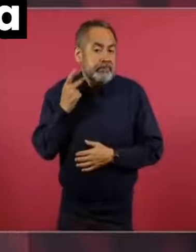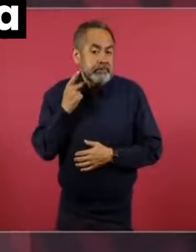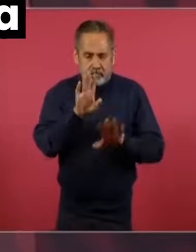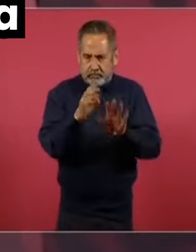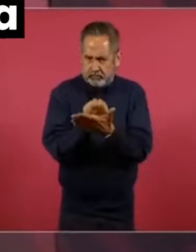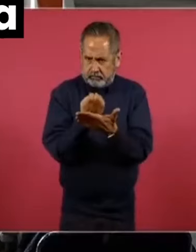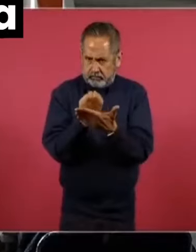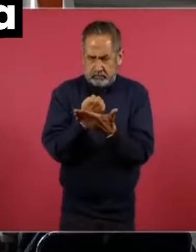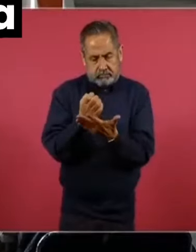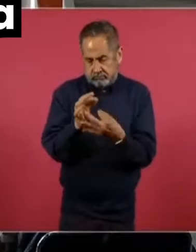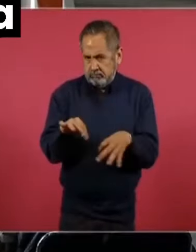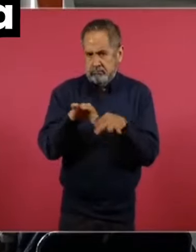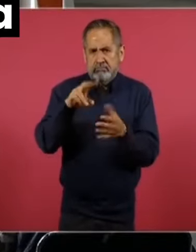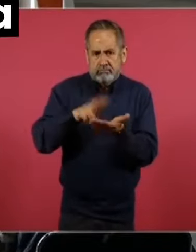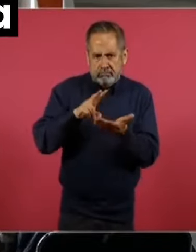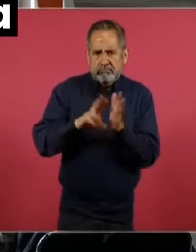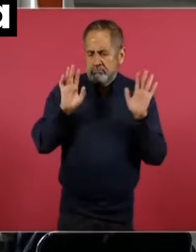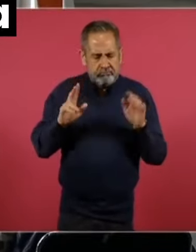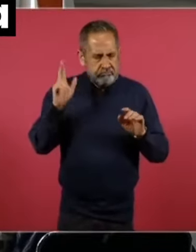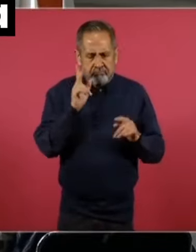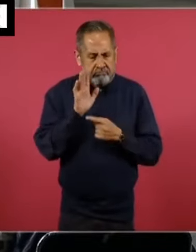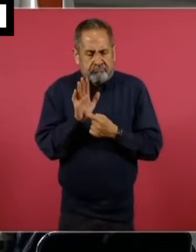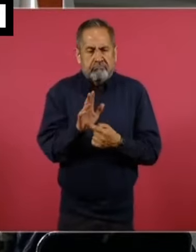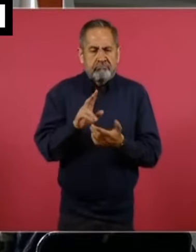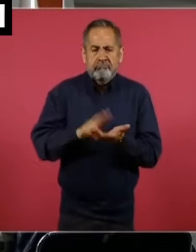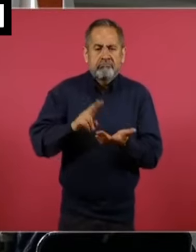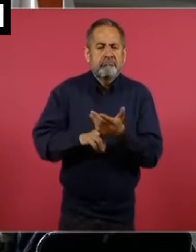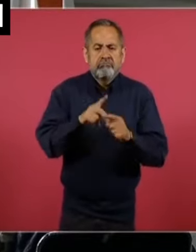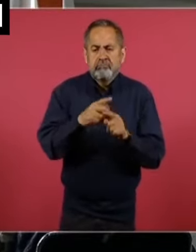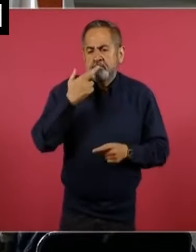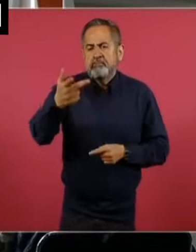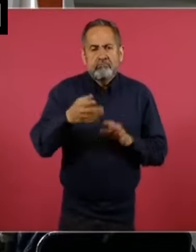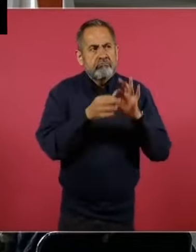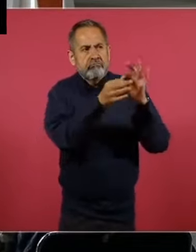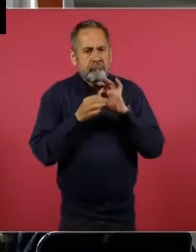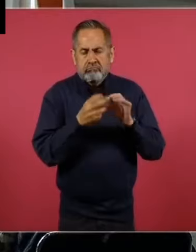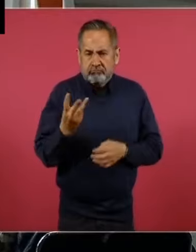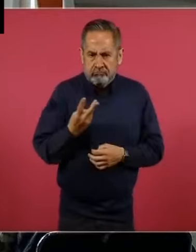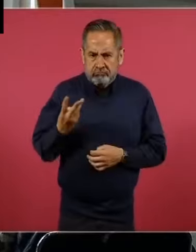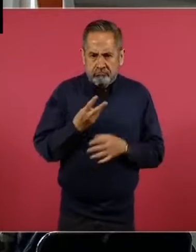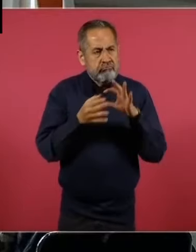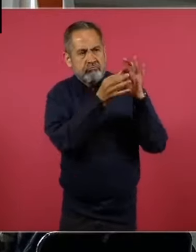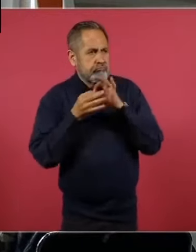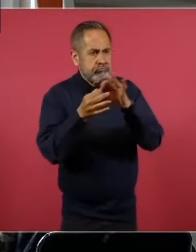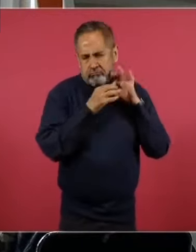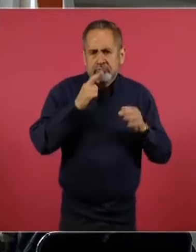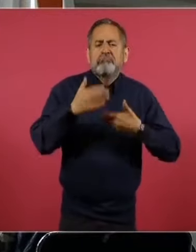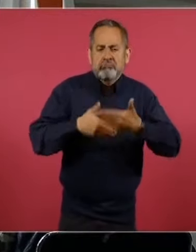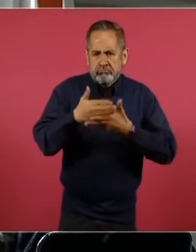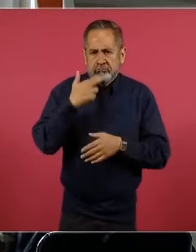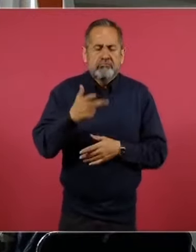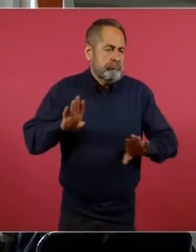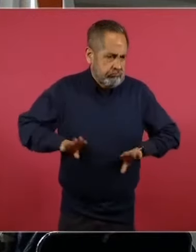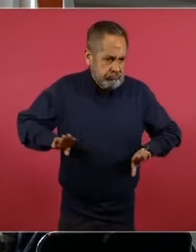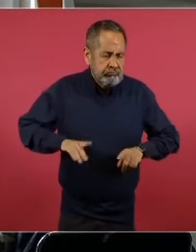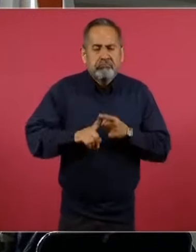Económicamente eso está demostrado, es lo mejor, es diablo. Le